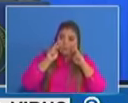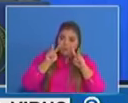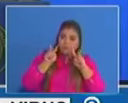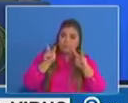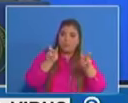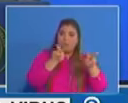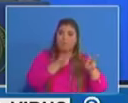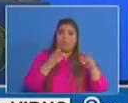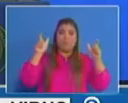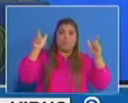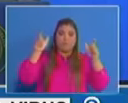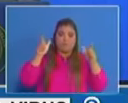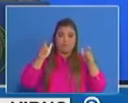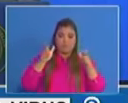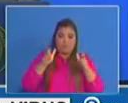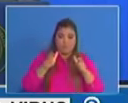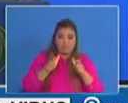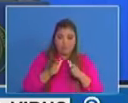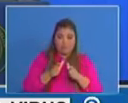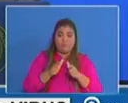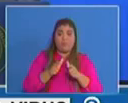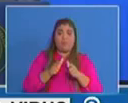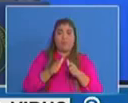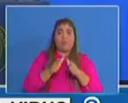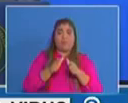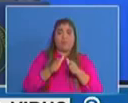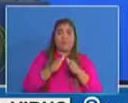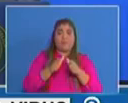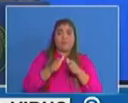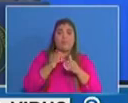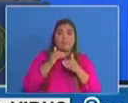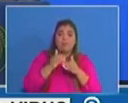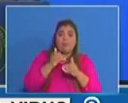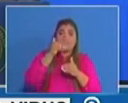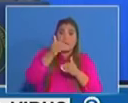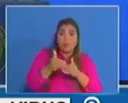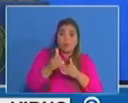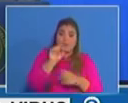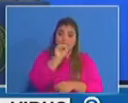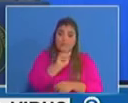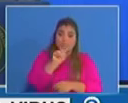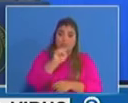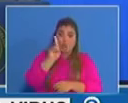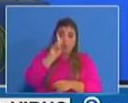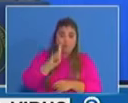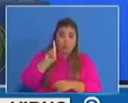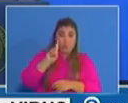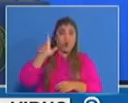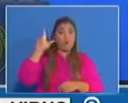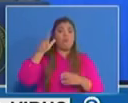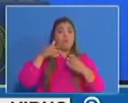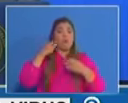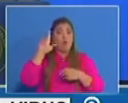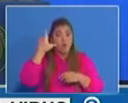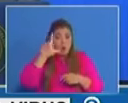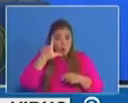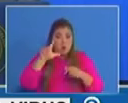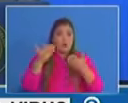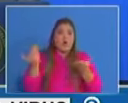pero finalmente después del fin de semana salimos y estamos